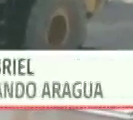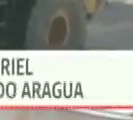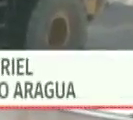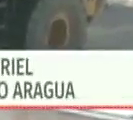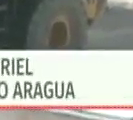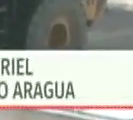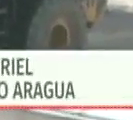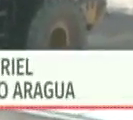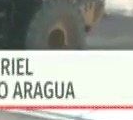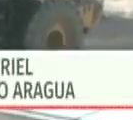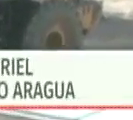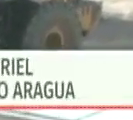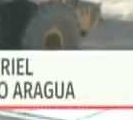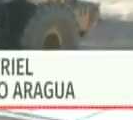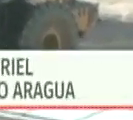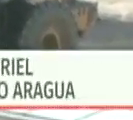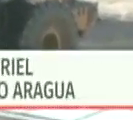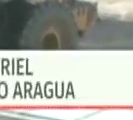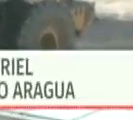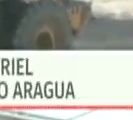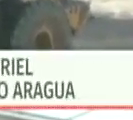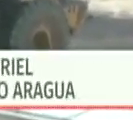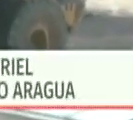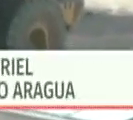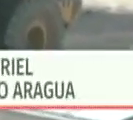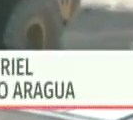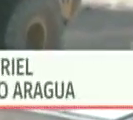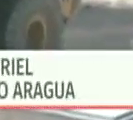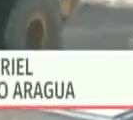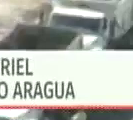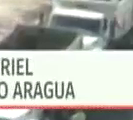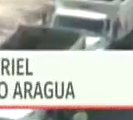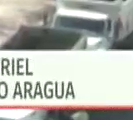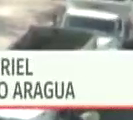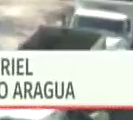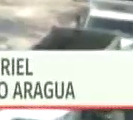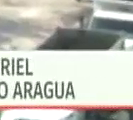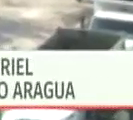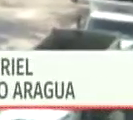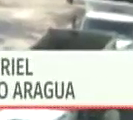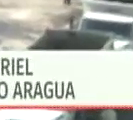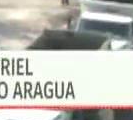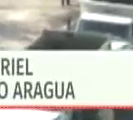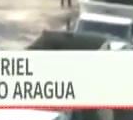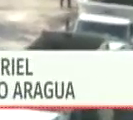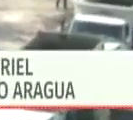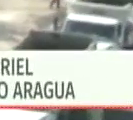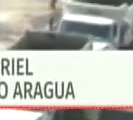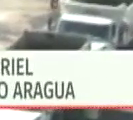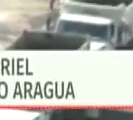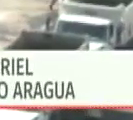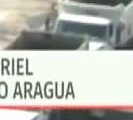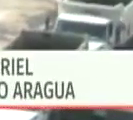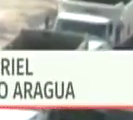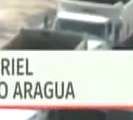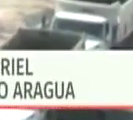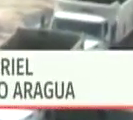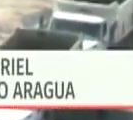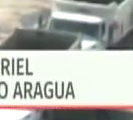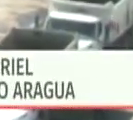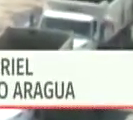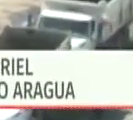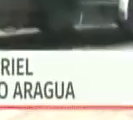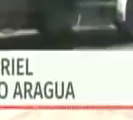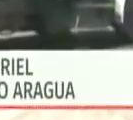importante mi comandante presidente esta planta tiene una capacidad de 90 toneladas hora para un